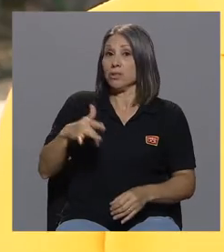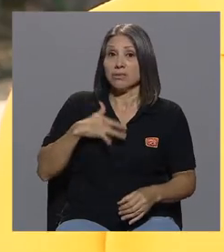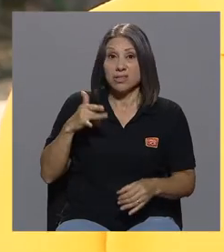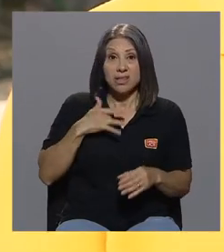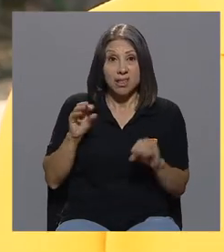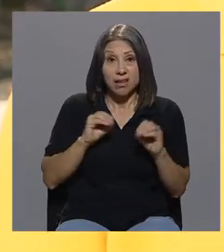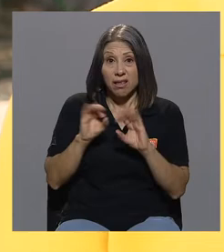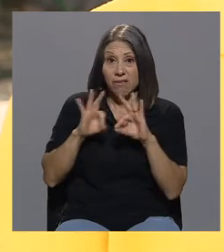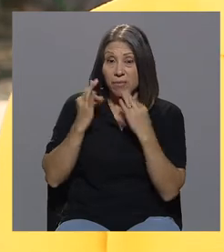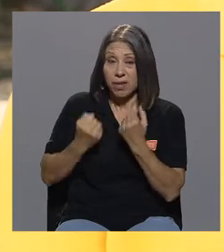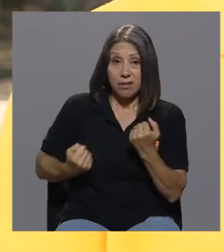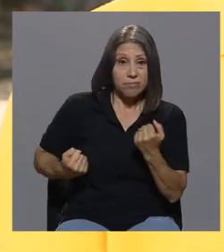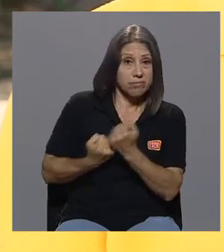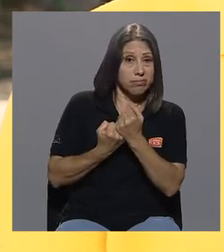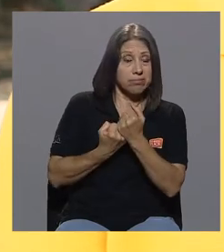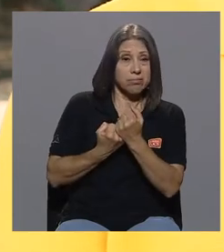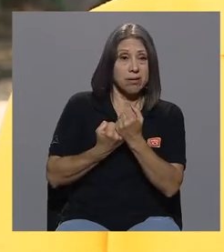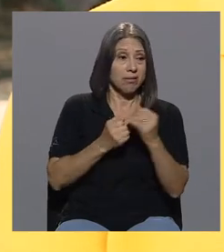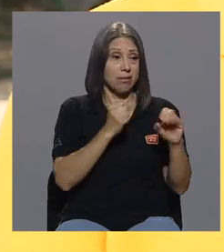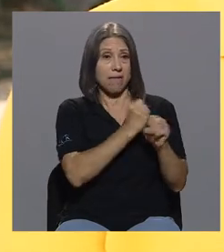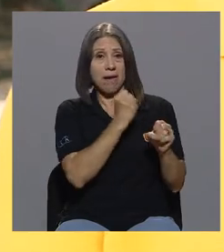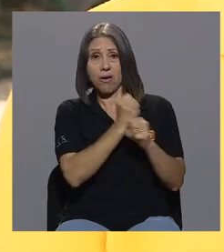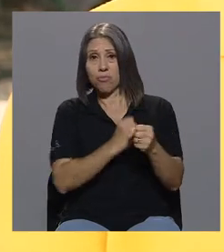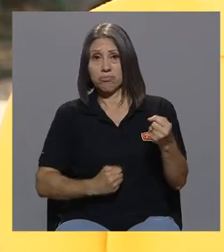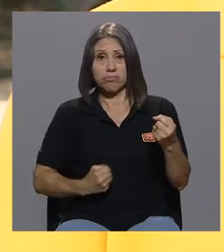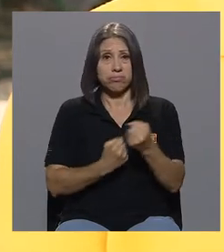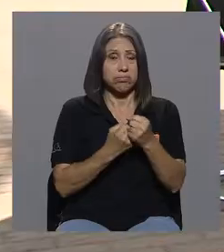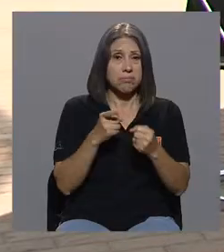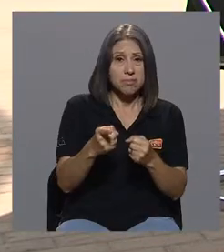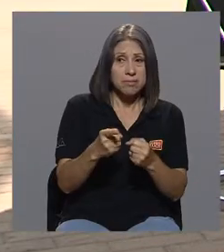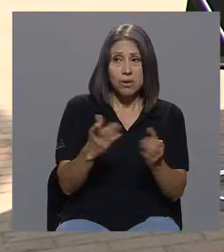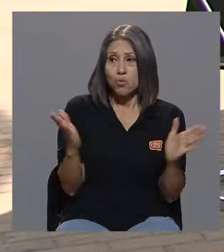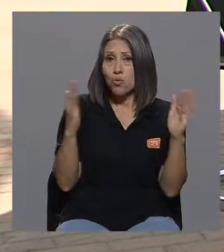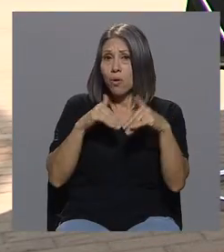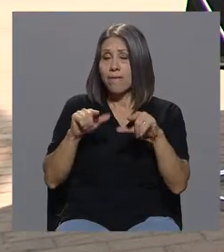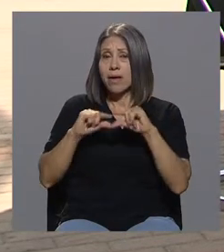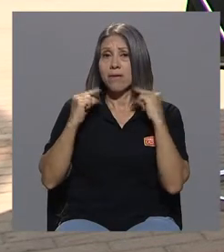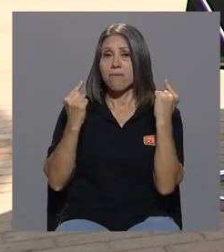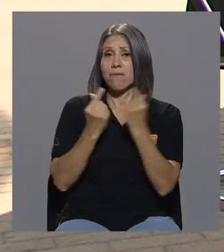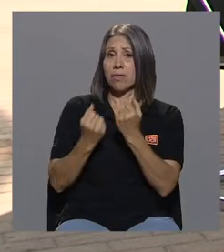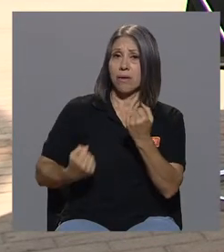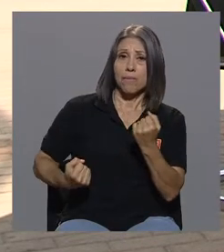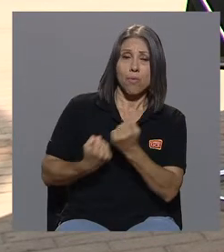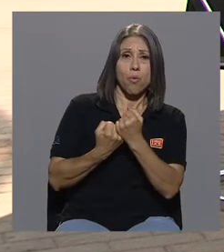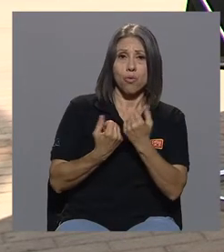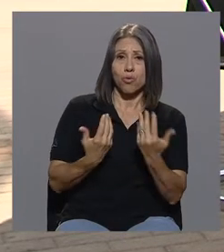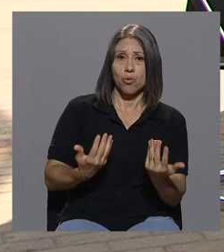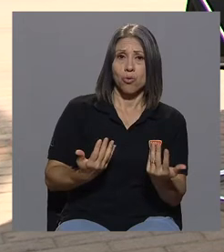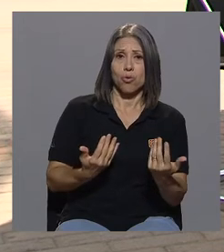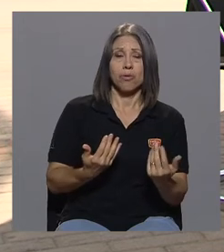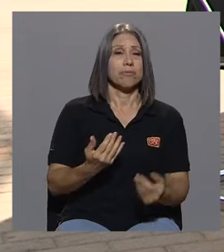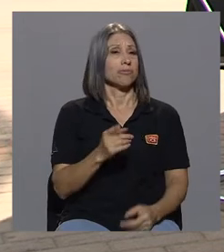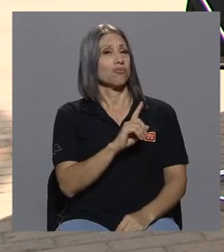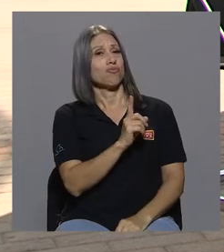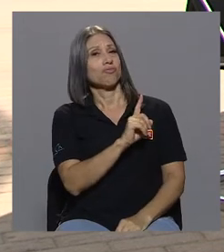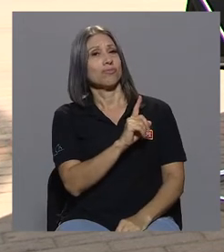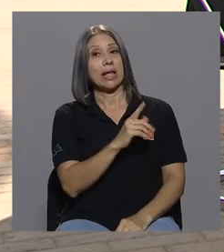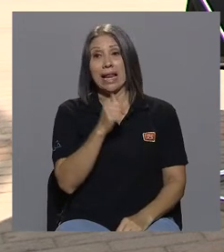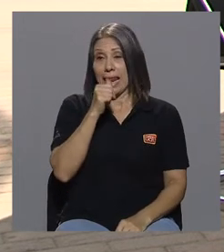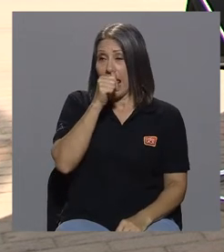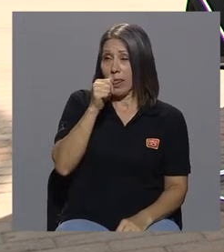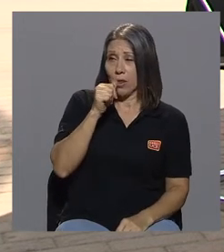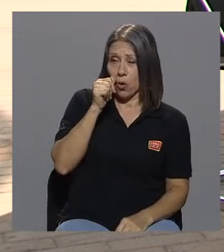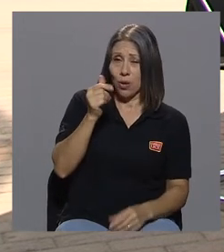en el trabajo, no sentía ningún tipo de red de apoyo? No, ya había un abandono. ¿Y vio en la droga una salida? Ya había un